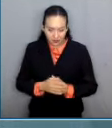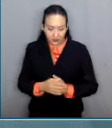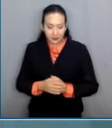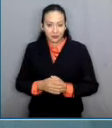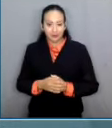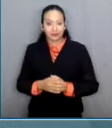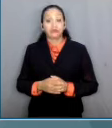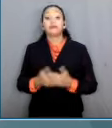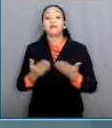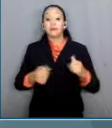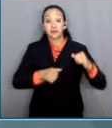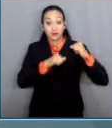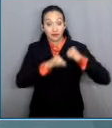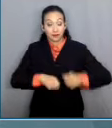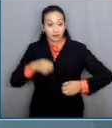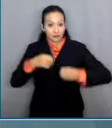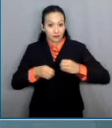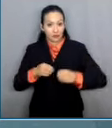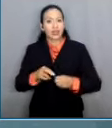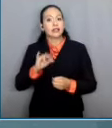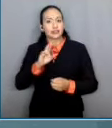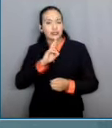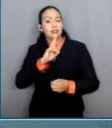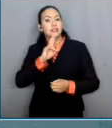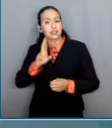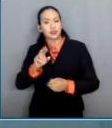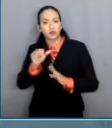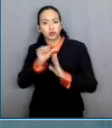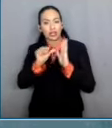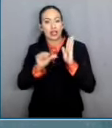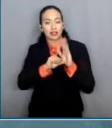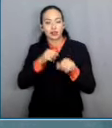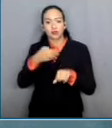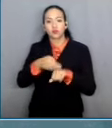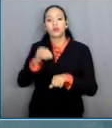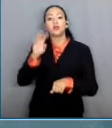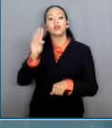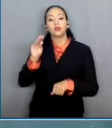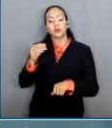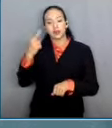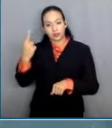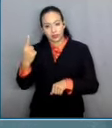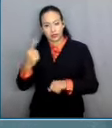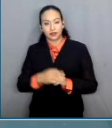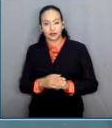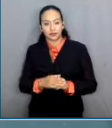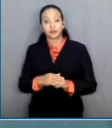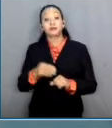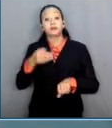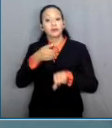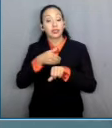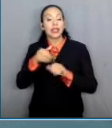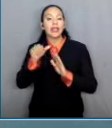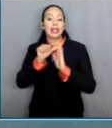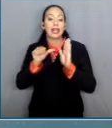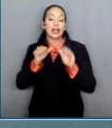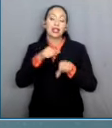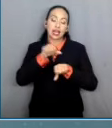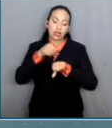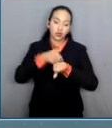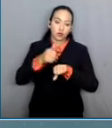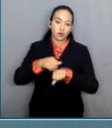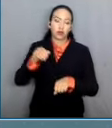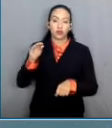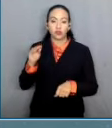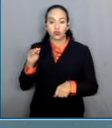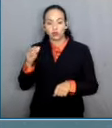responde a lo dispuesto en los artículos 91, segundo párrafo y 93 de la Ley General de Responsabilidades Administrativas,